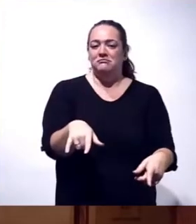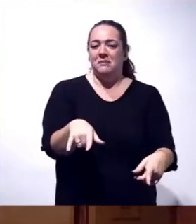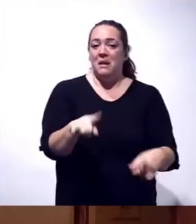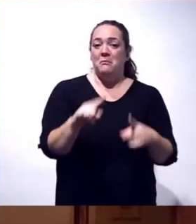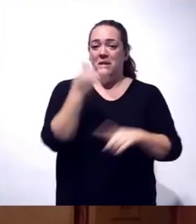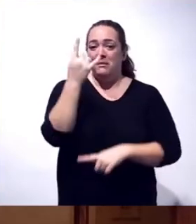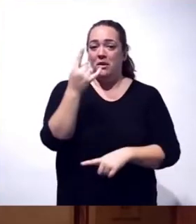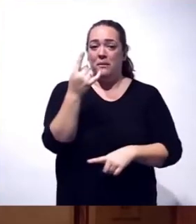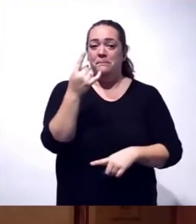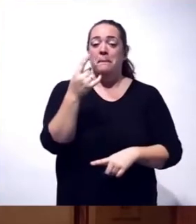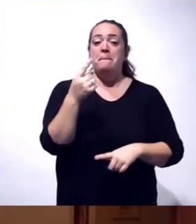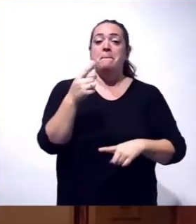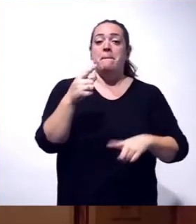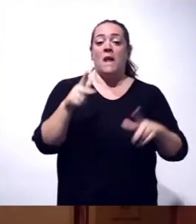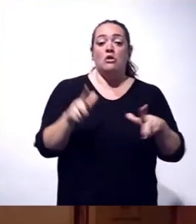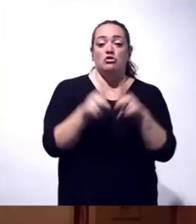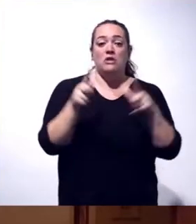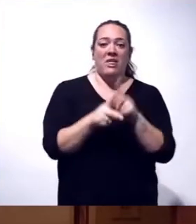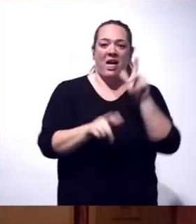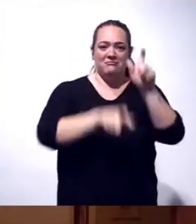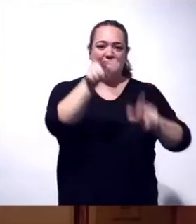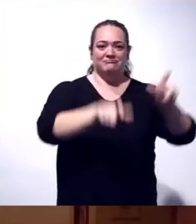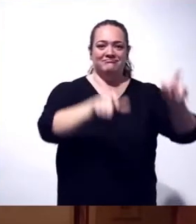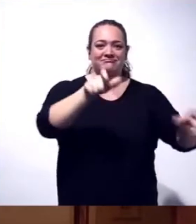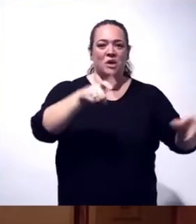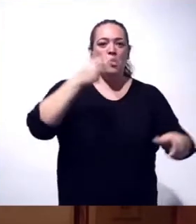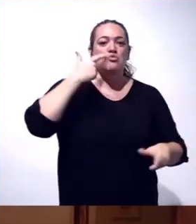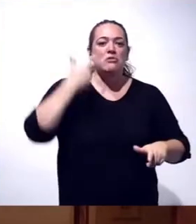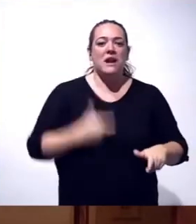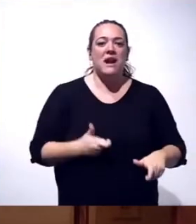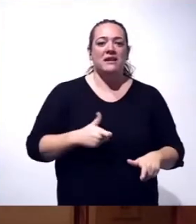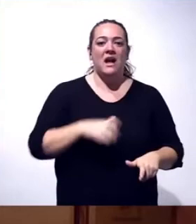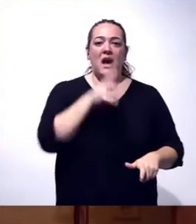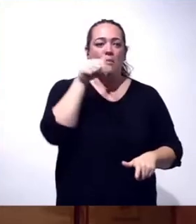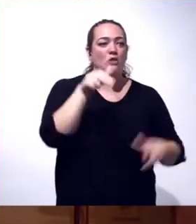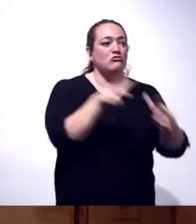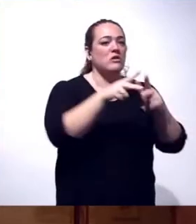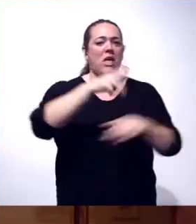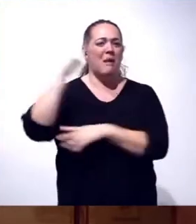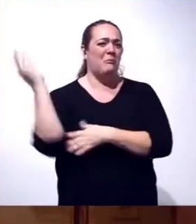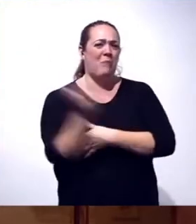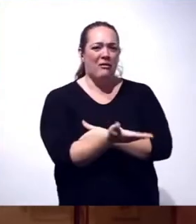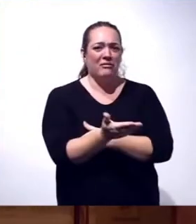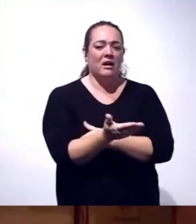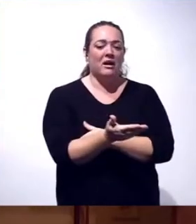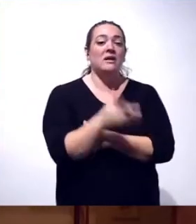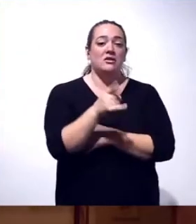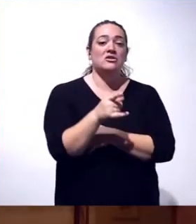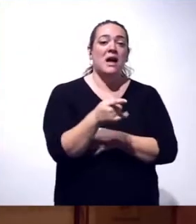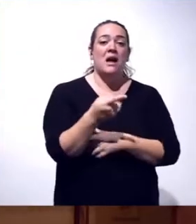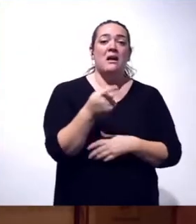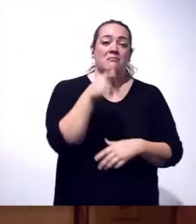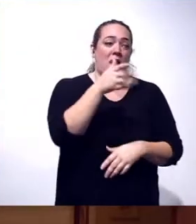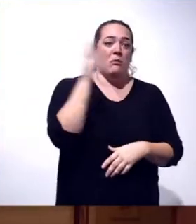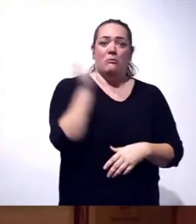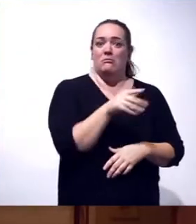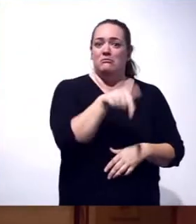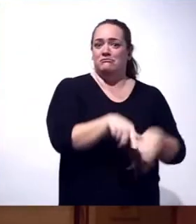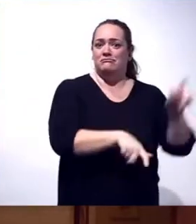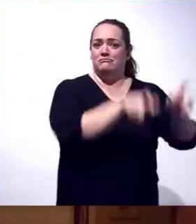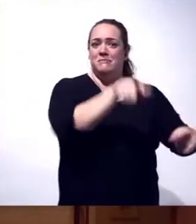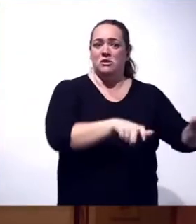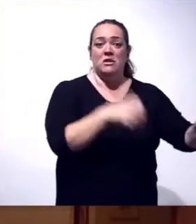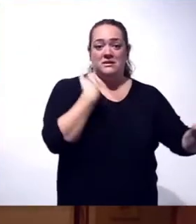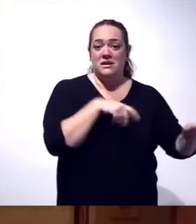tenemos que estar al lado de la sociedad ucraniana, que es la que está en estos momentos siendo atacada. Y por tanto, son las víctimas. Ya